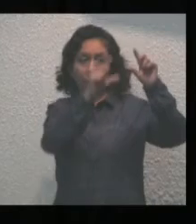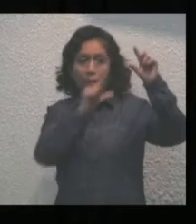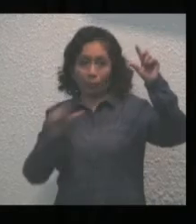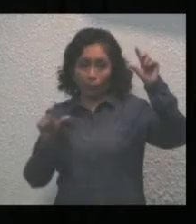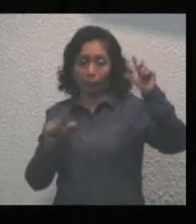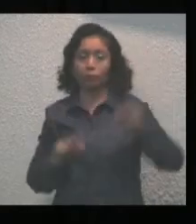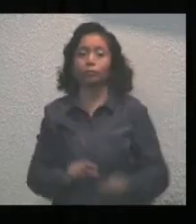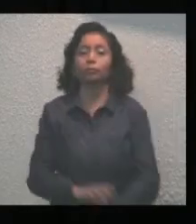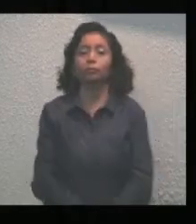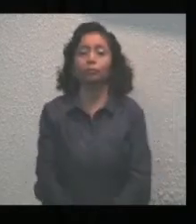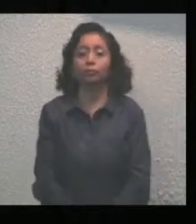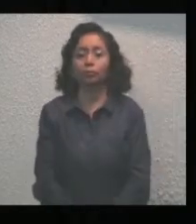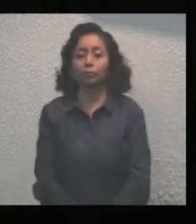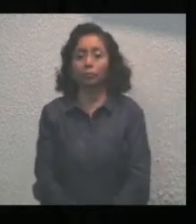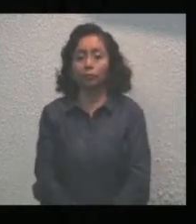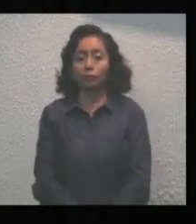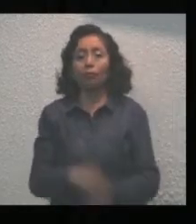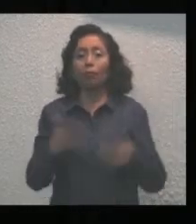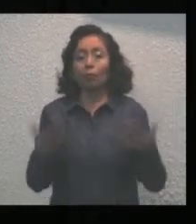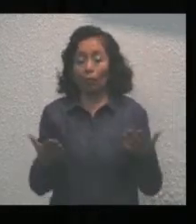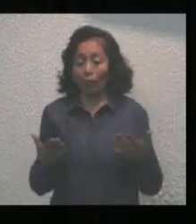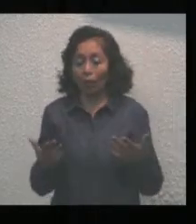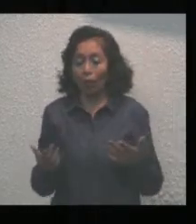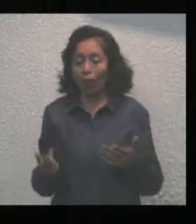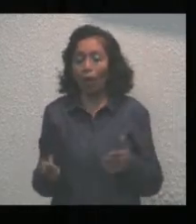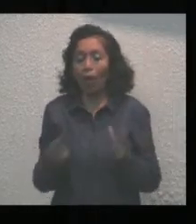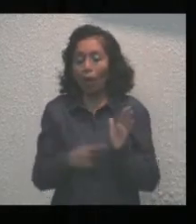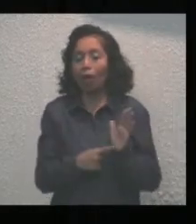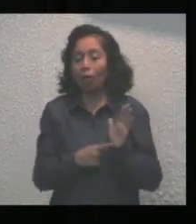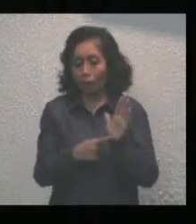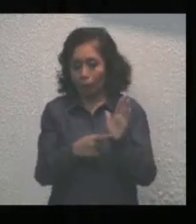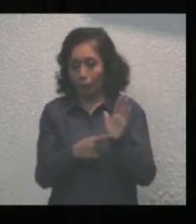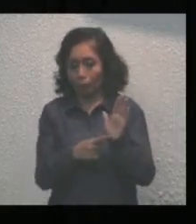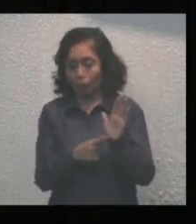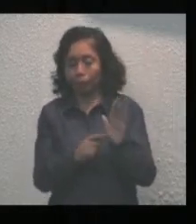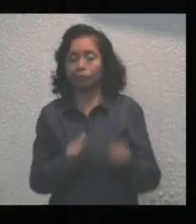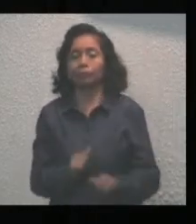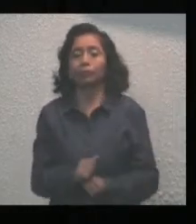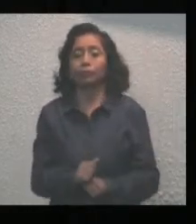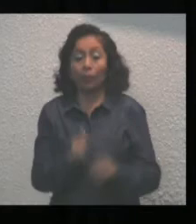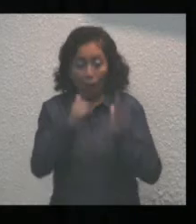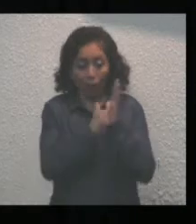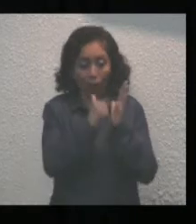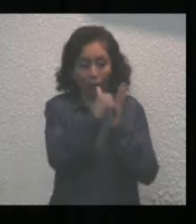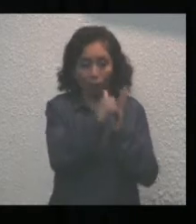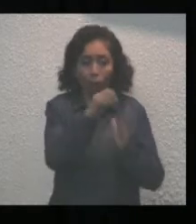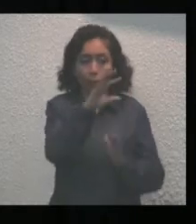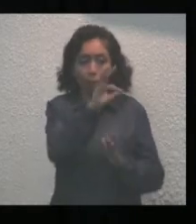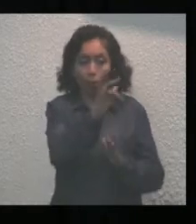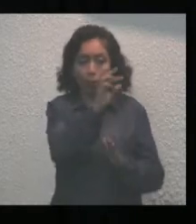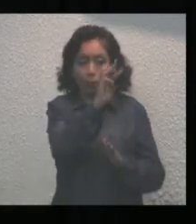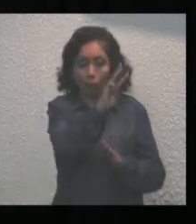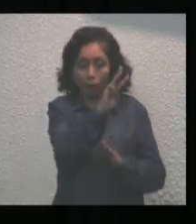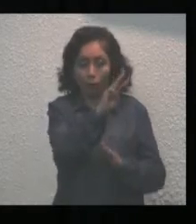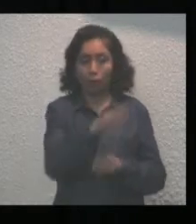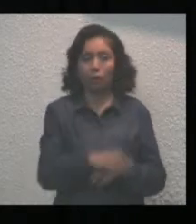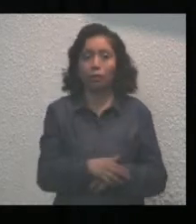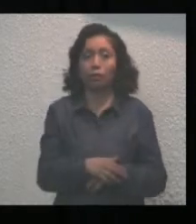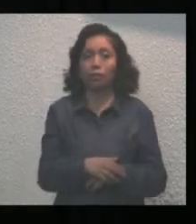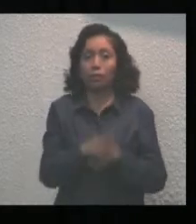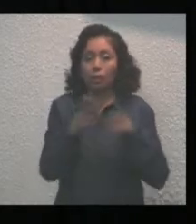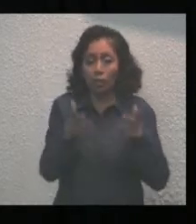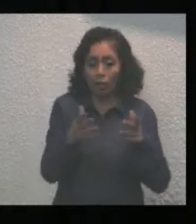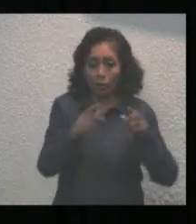Unidos Mexicanos para quedar como sigue. Artículo 43. Las partes